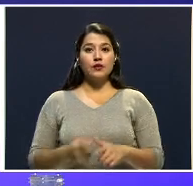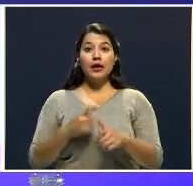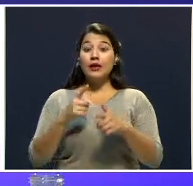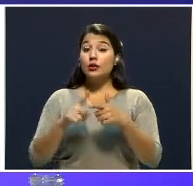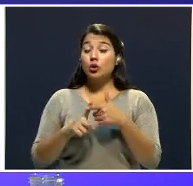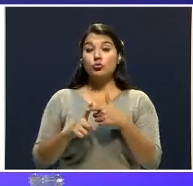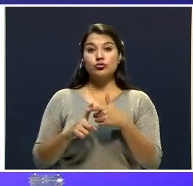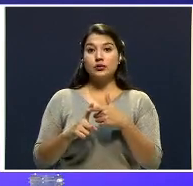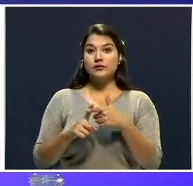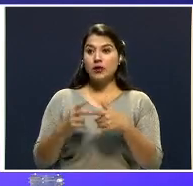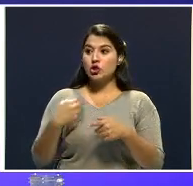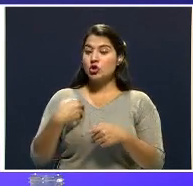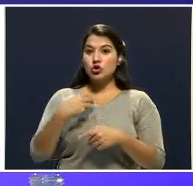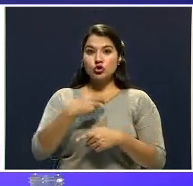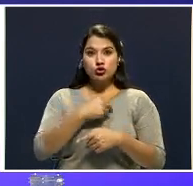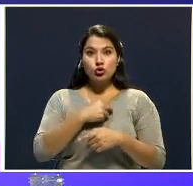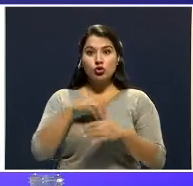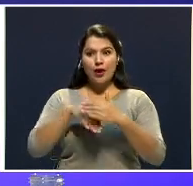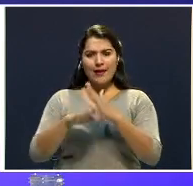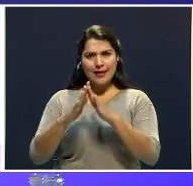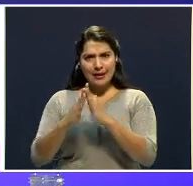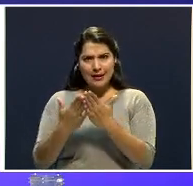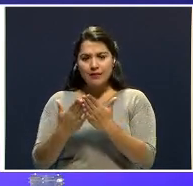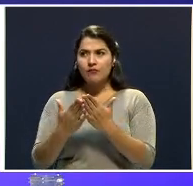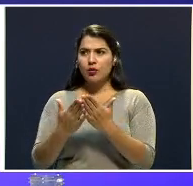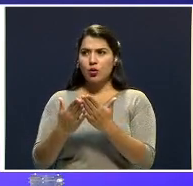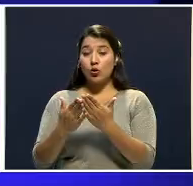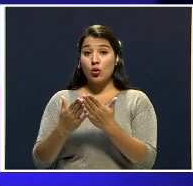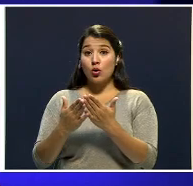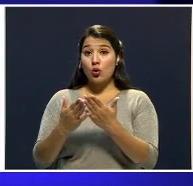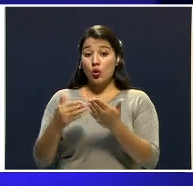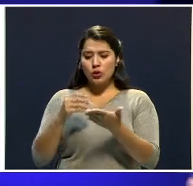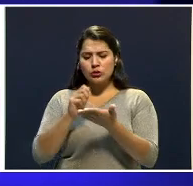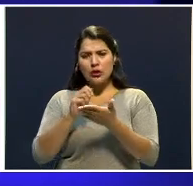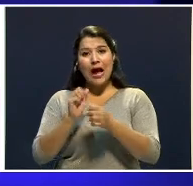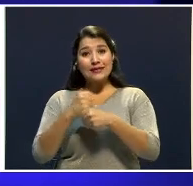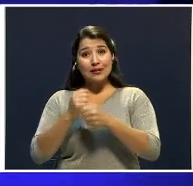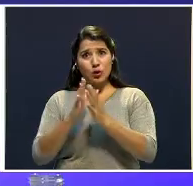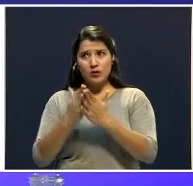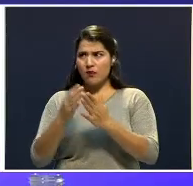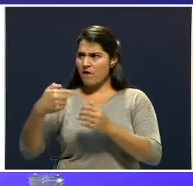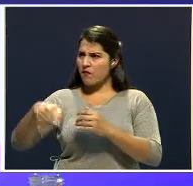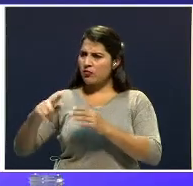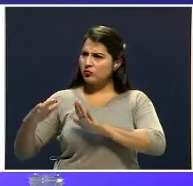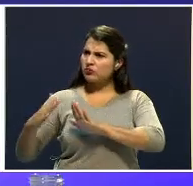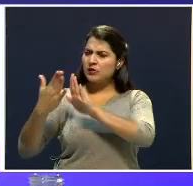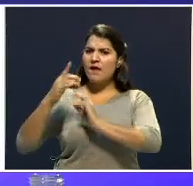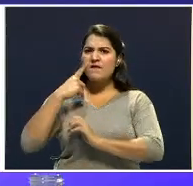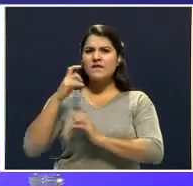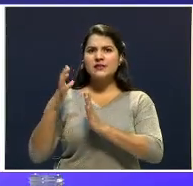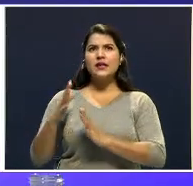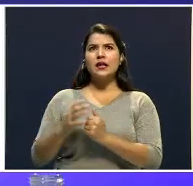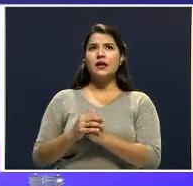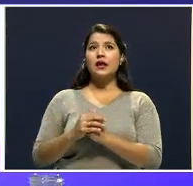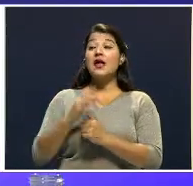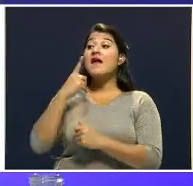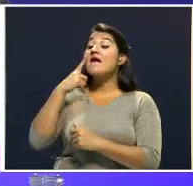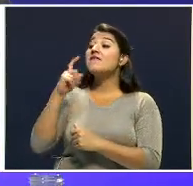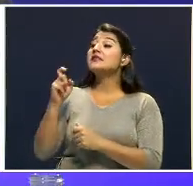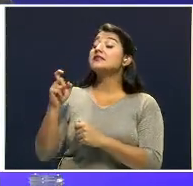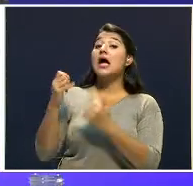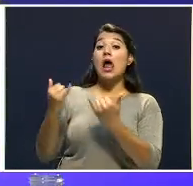escritura del libro nosotros confrontamos al fiscal. ¿Quién era el fiscal? El fiscal es actualmente, o se llama